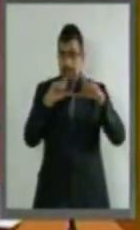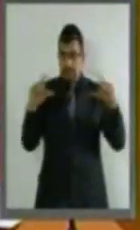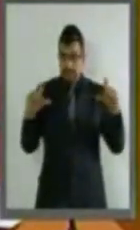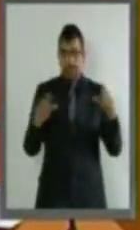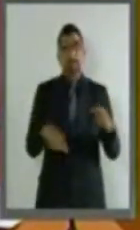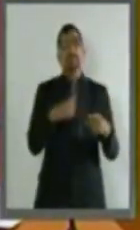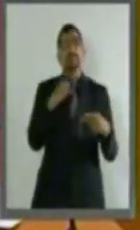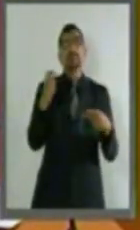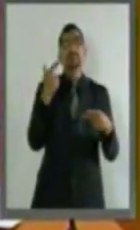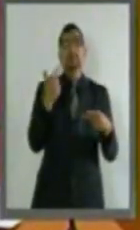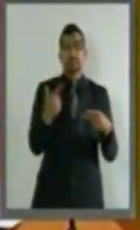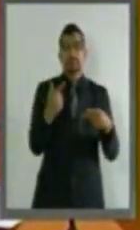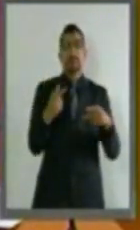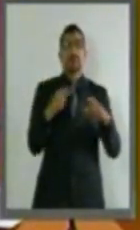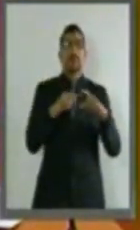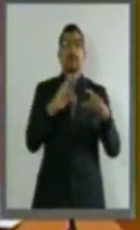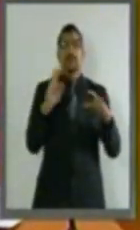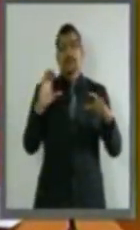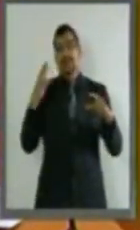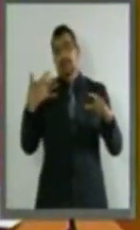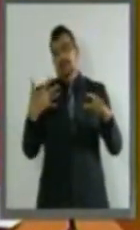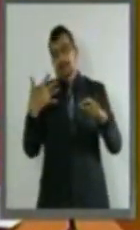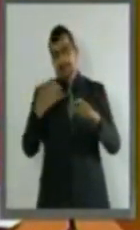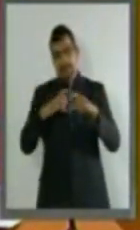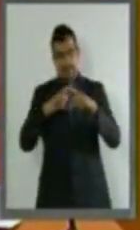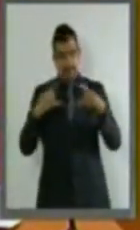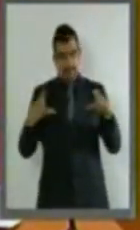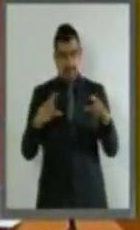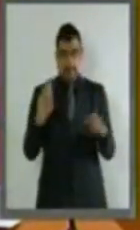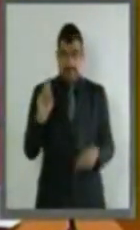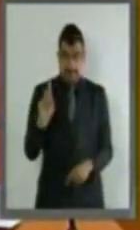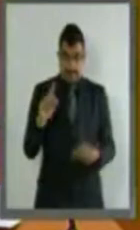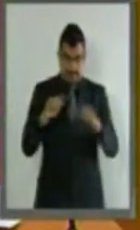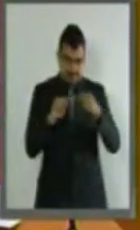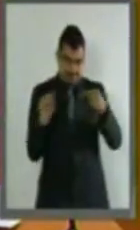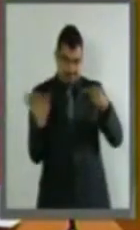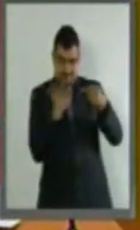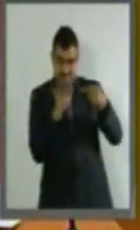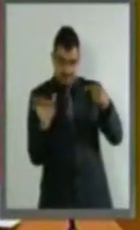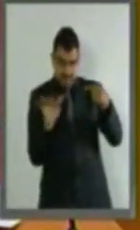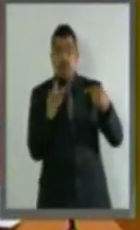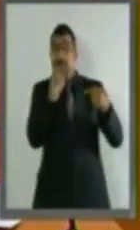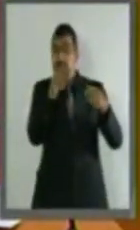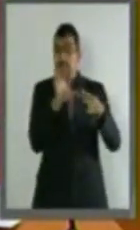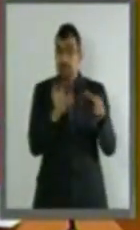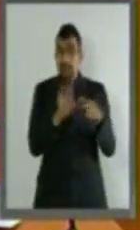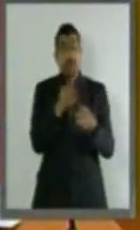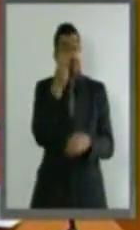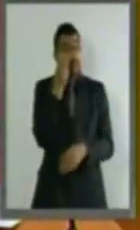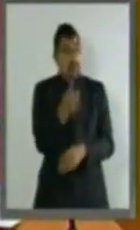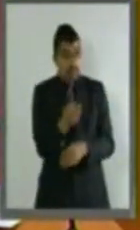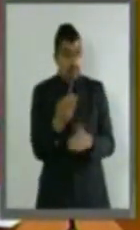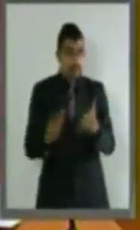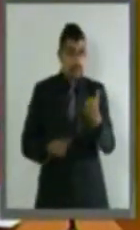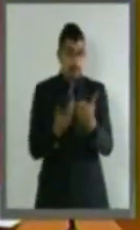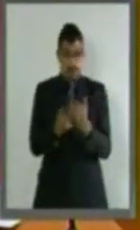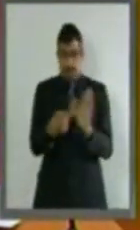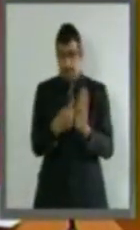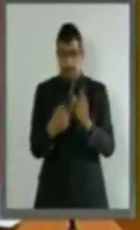107, fracción quinta, inciso D. Por lo anteriormente expuesto y fundado,